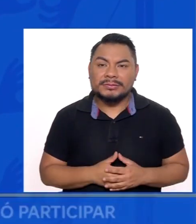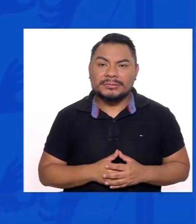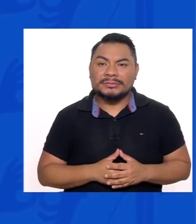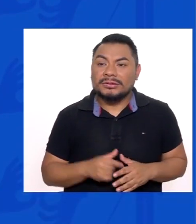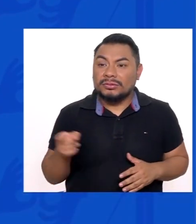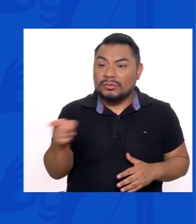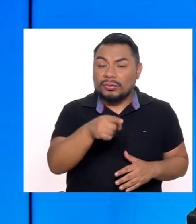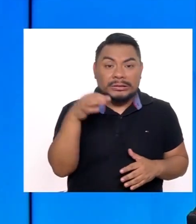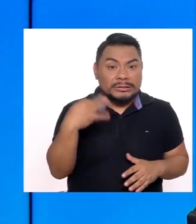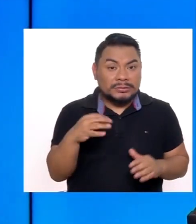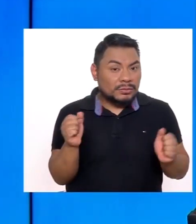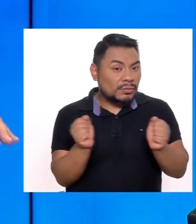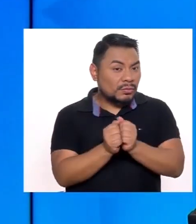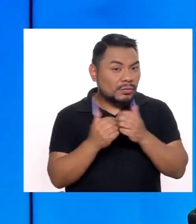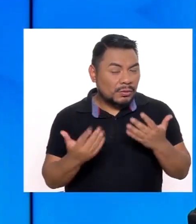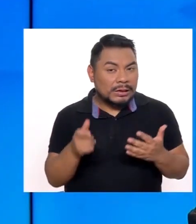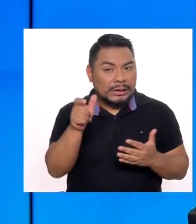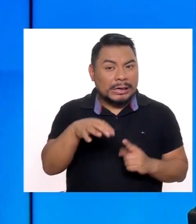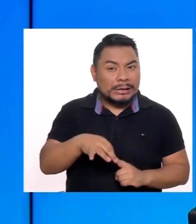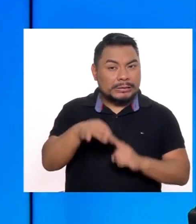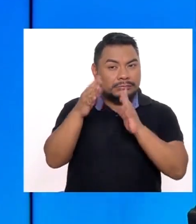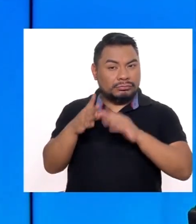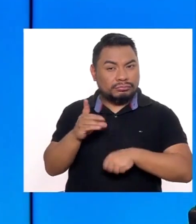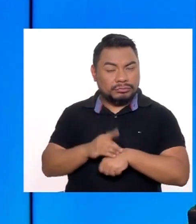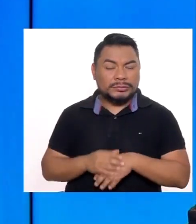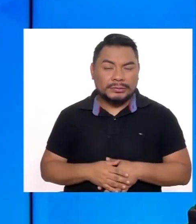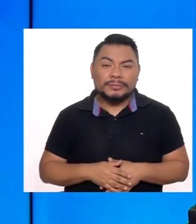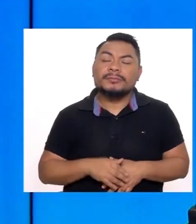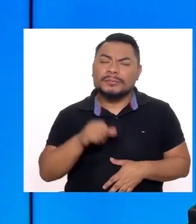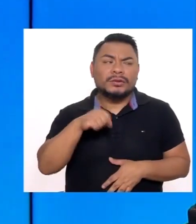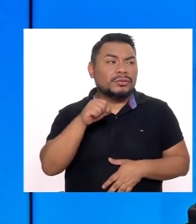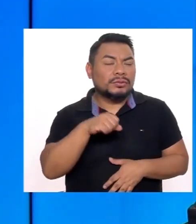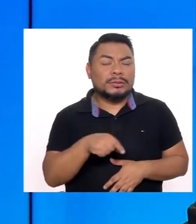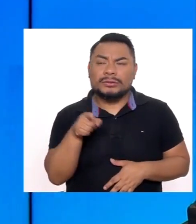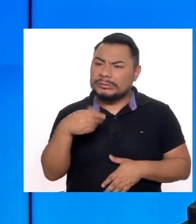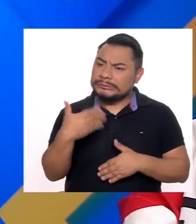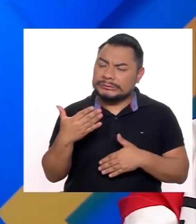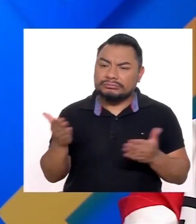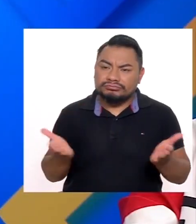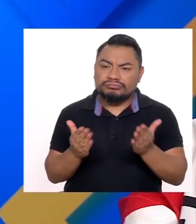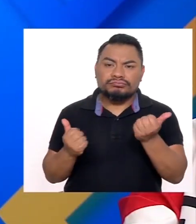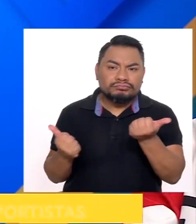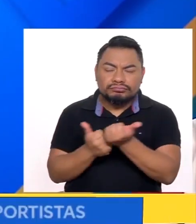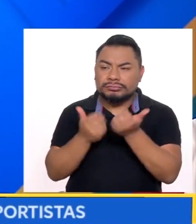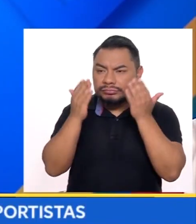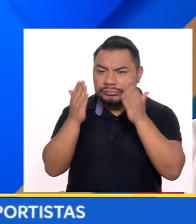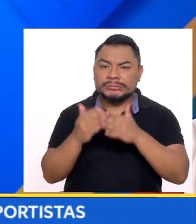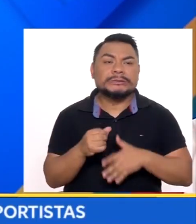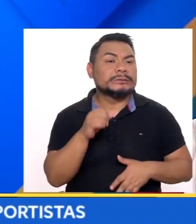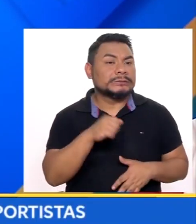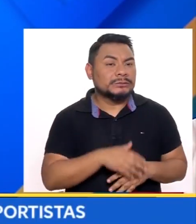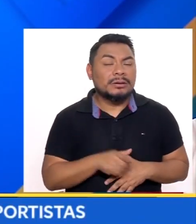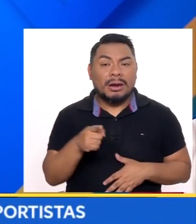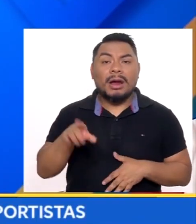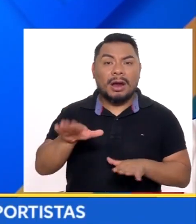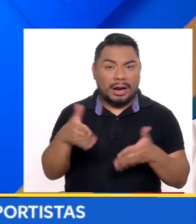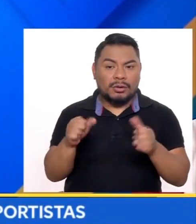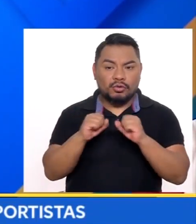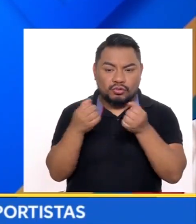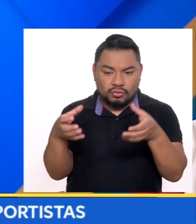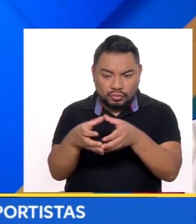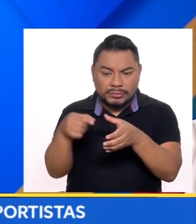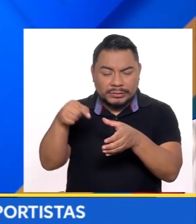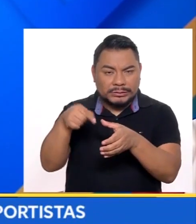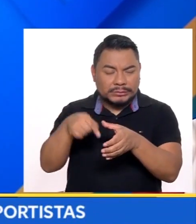O sea, siempre están Acompañados De diferentes especialistas Para que ustedes Puedan salir adelante Sí, felizmente Hay un cuerpo médico